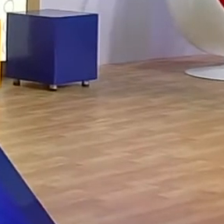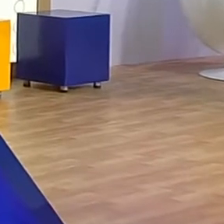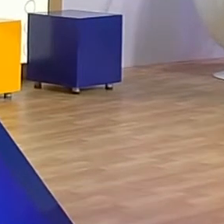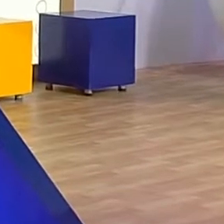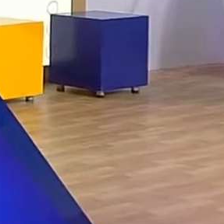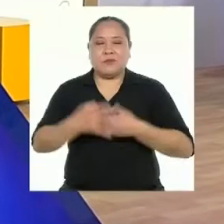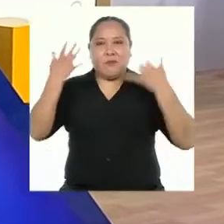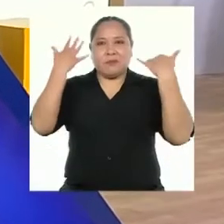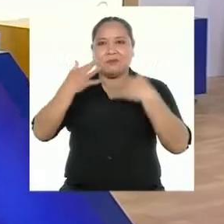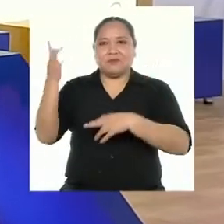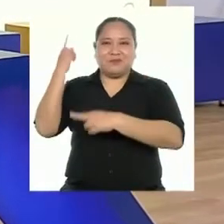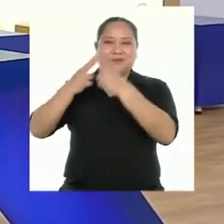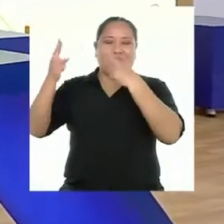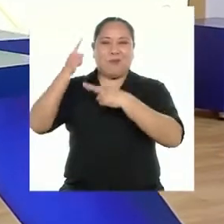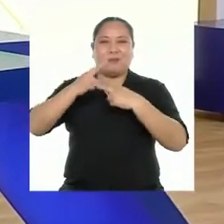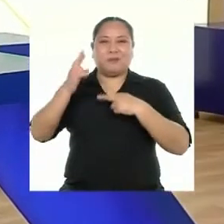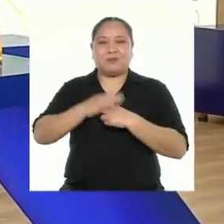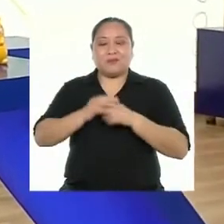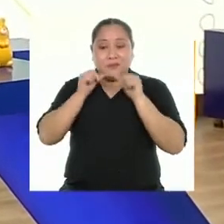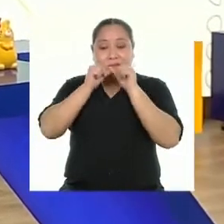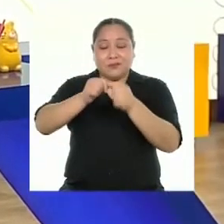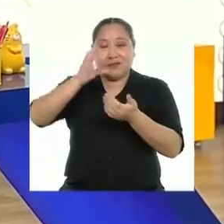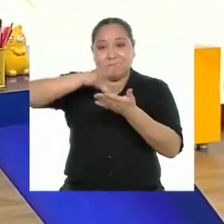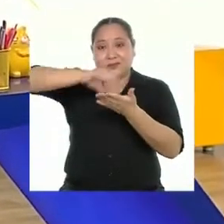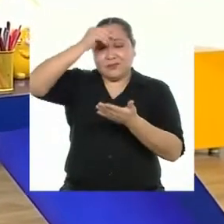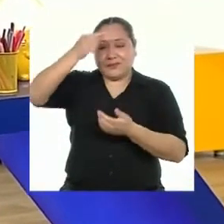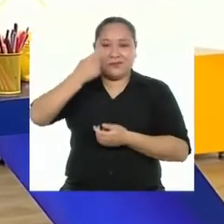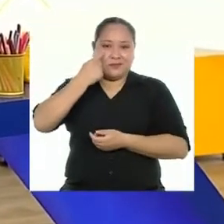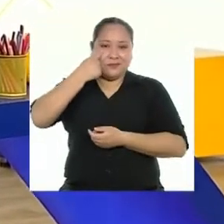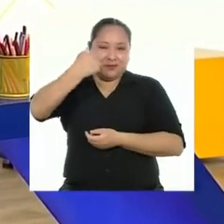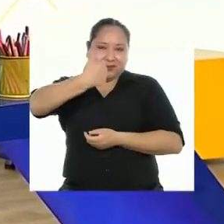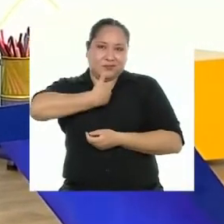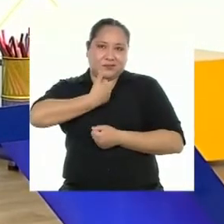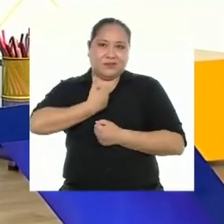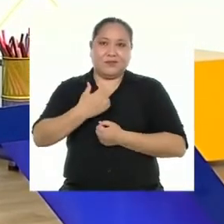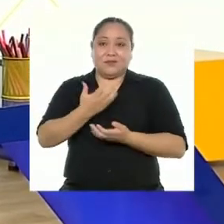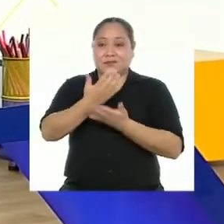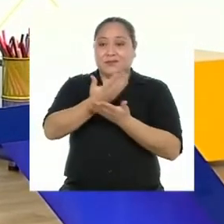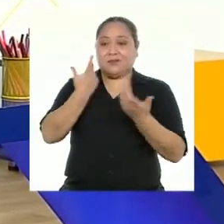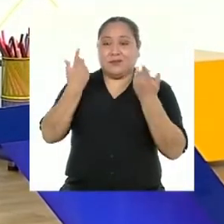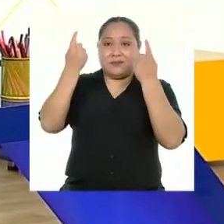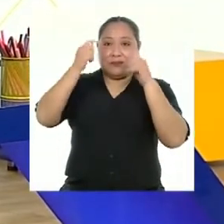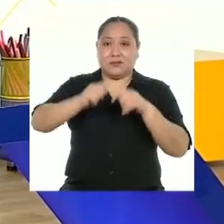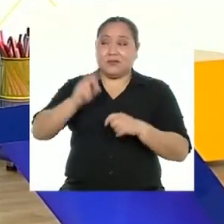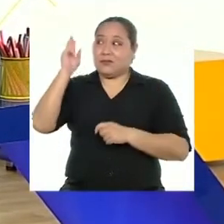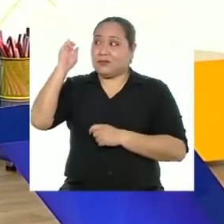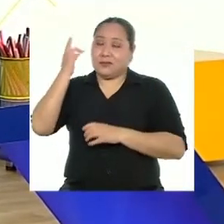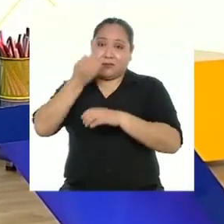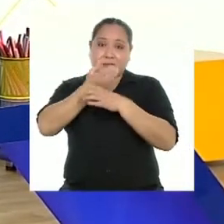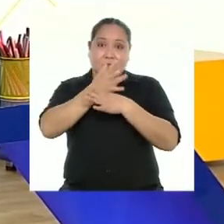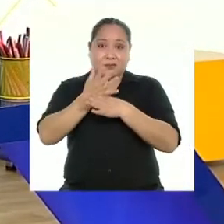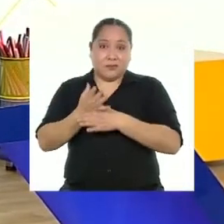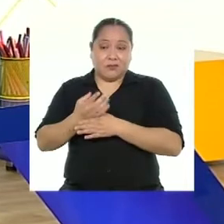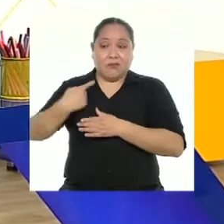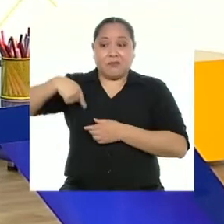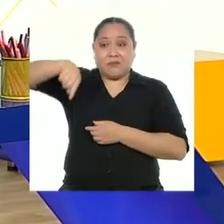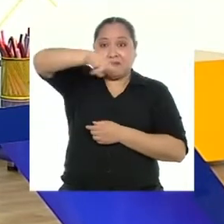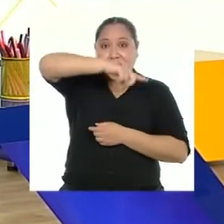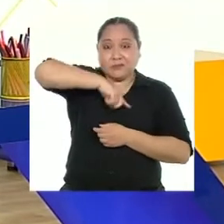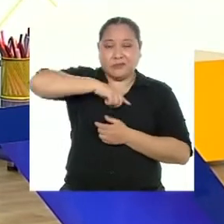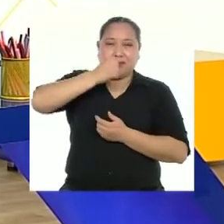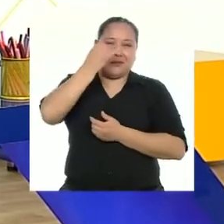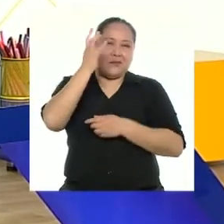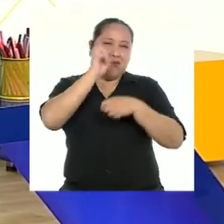Ya regresamos para seguir aprendiendo sobre el autoconocimiento. Antes de la pausa, la profesora compartió con nosotras y nosotros